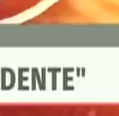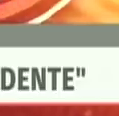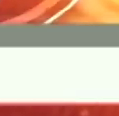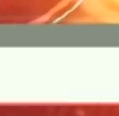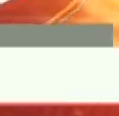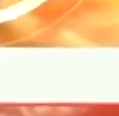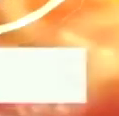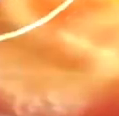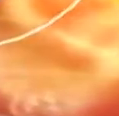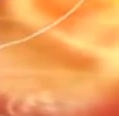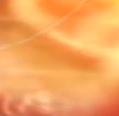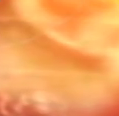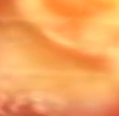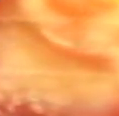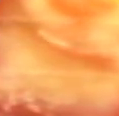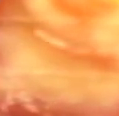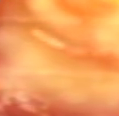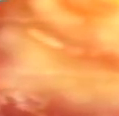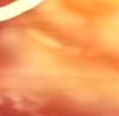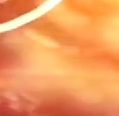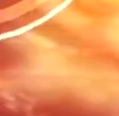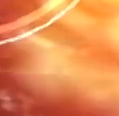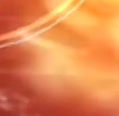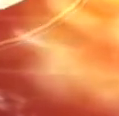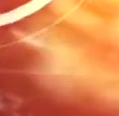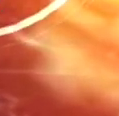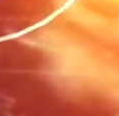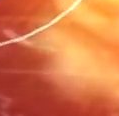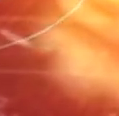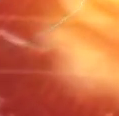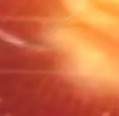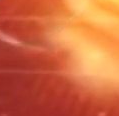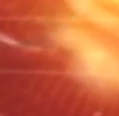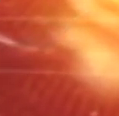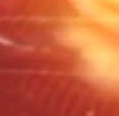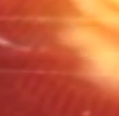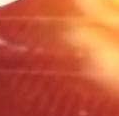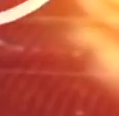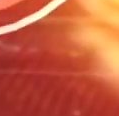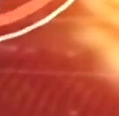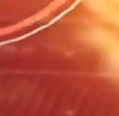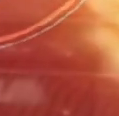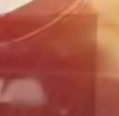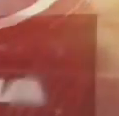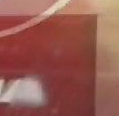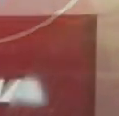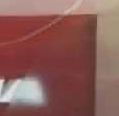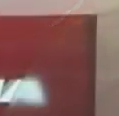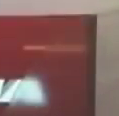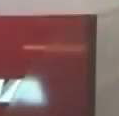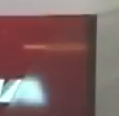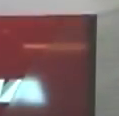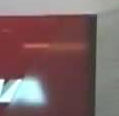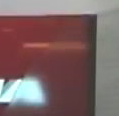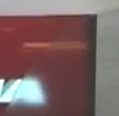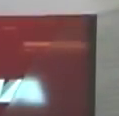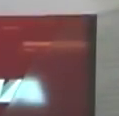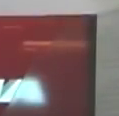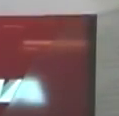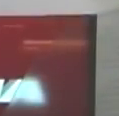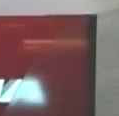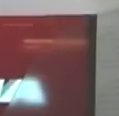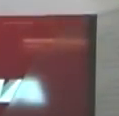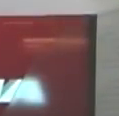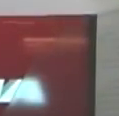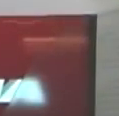Muchísimas gracias. Gracias este contacto. Diosdado Cabello Rondon, presidente de la Asamblea Nacional Constituyente, dando cuenta de cómo se encuentra el panorama